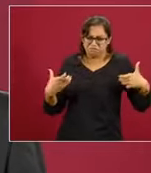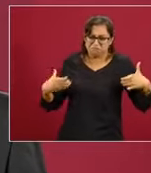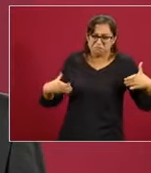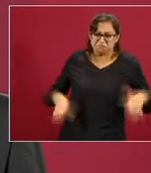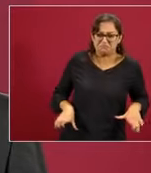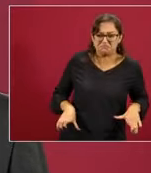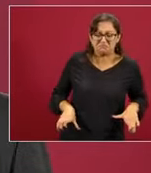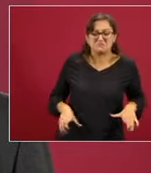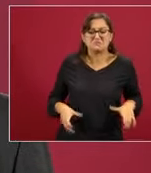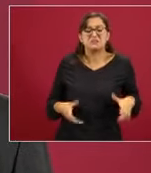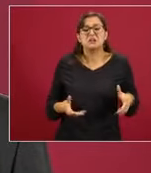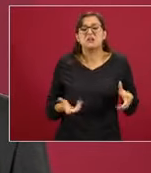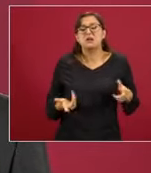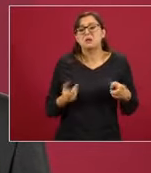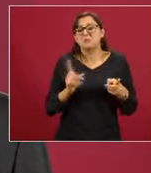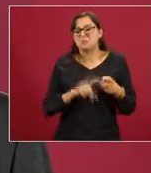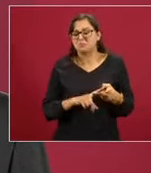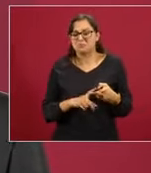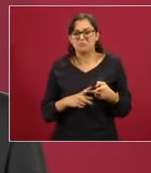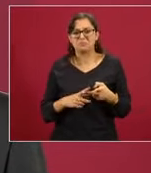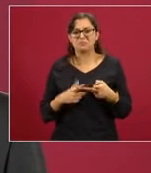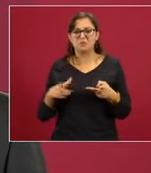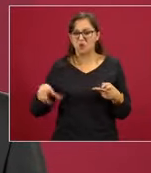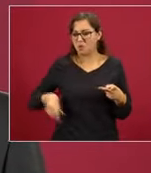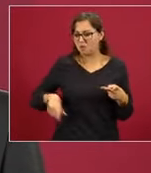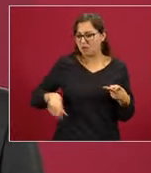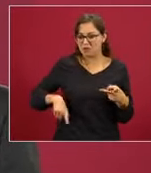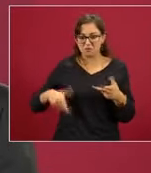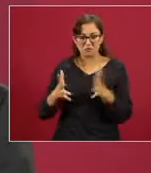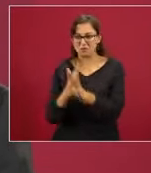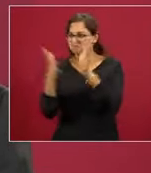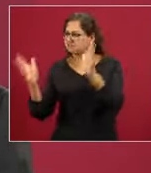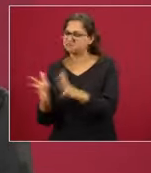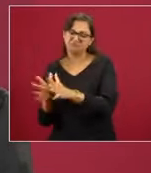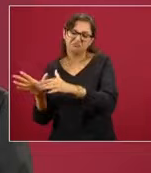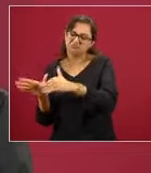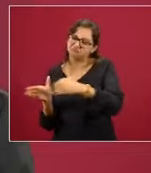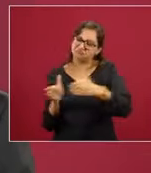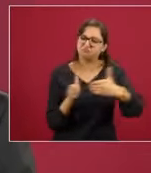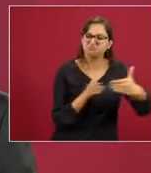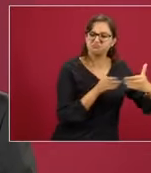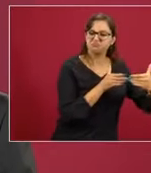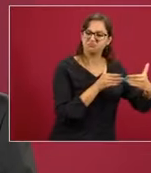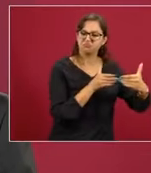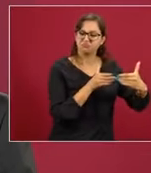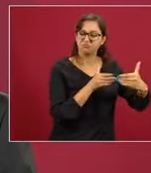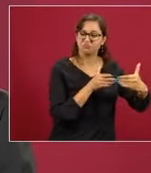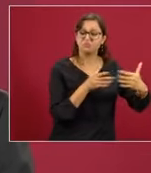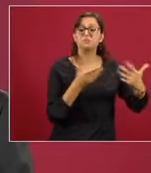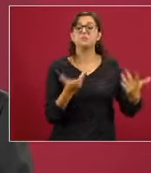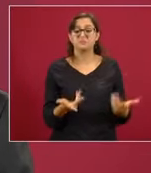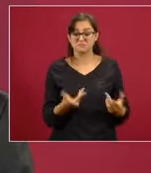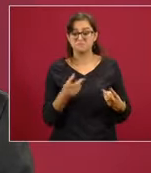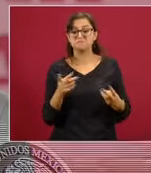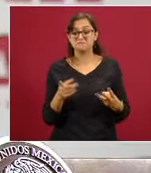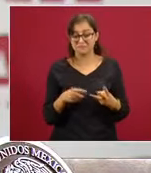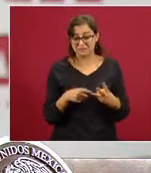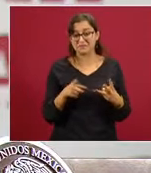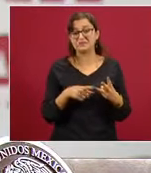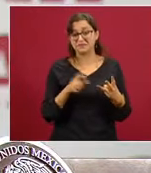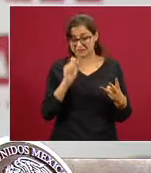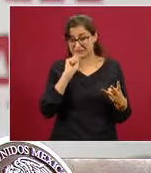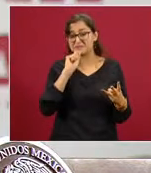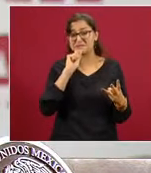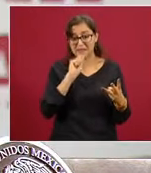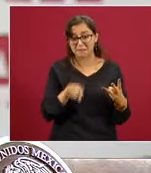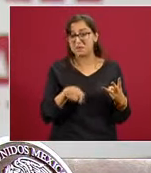la vida pública. Y obviamente, no necesariamente tenía que haber llevado a eso, pero en la práctica llevó, en